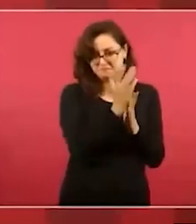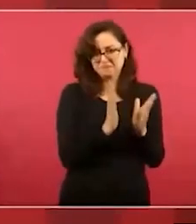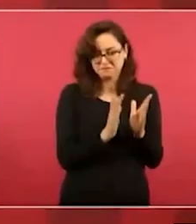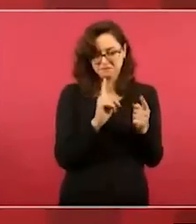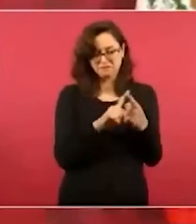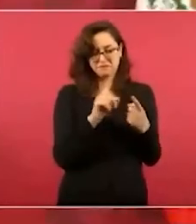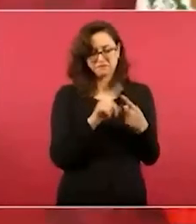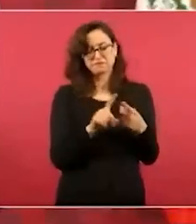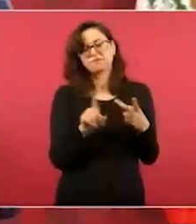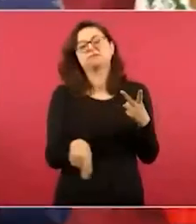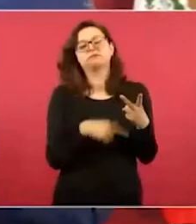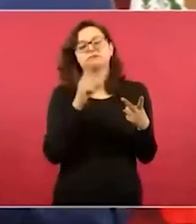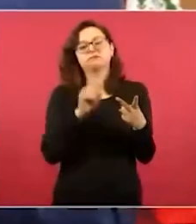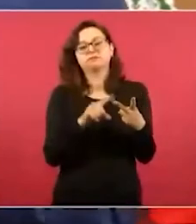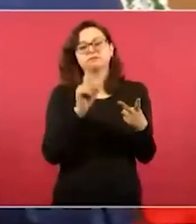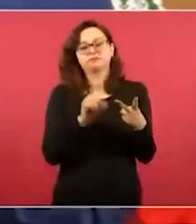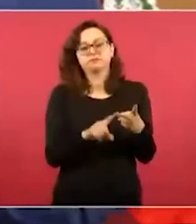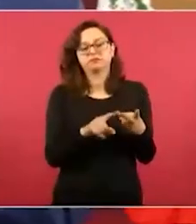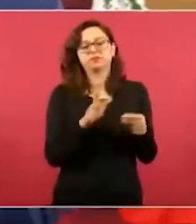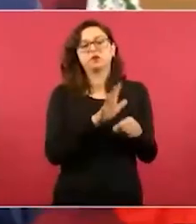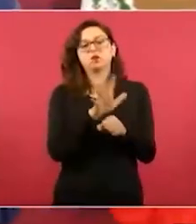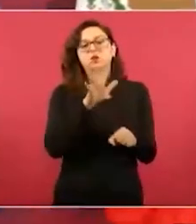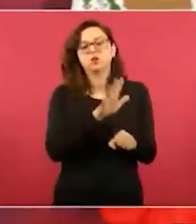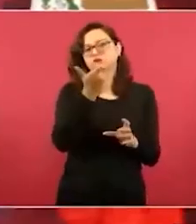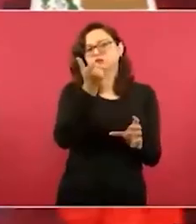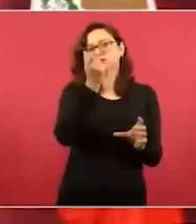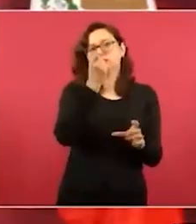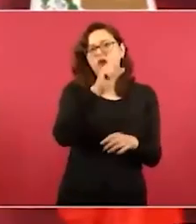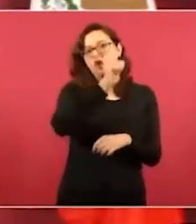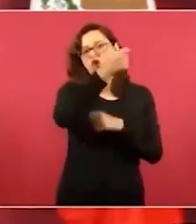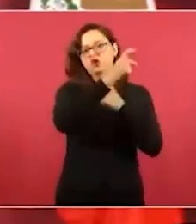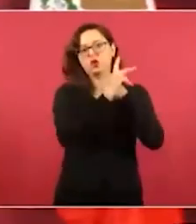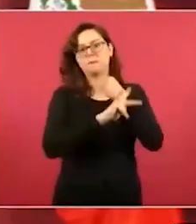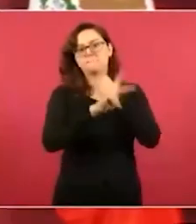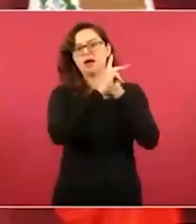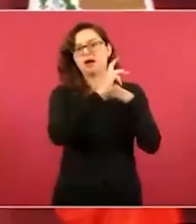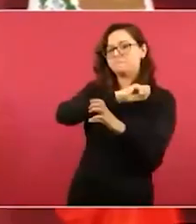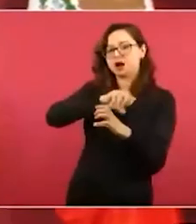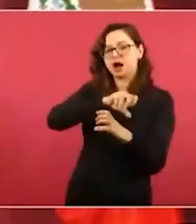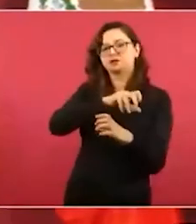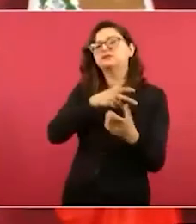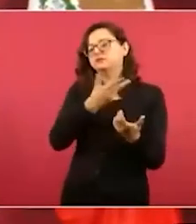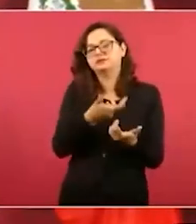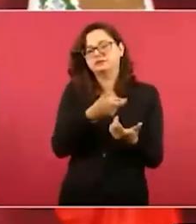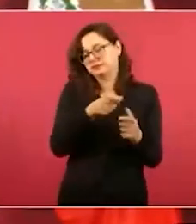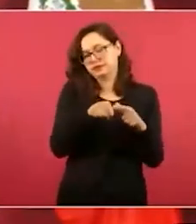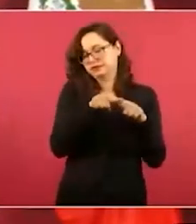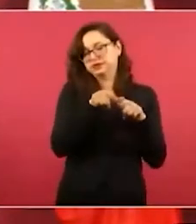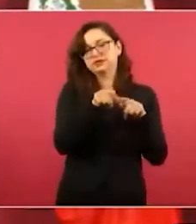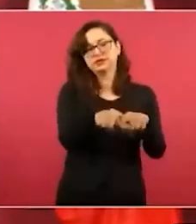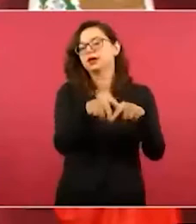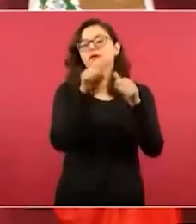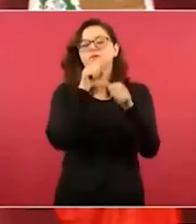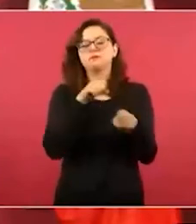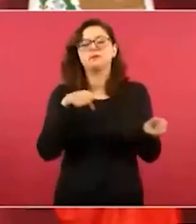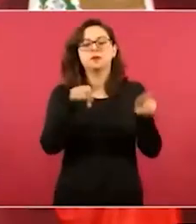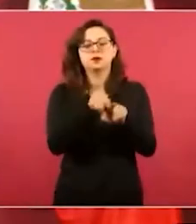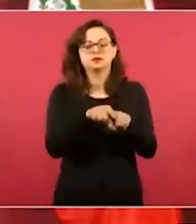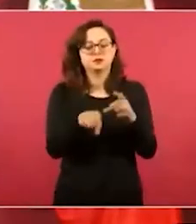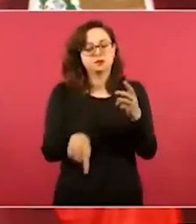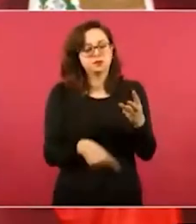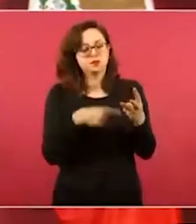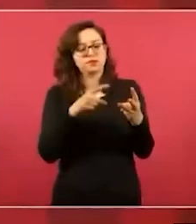a cabo La de los telegramas, los giros Que era su función original Otra función